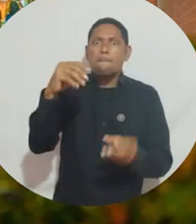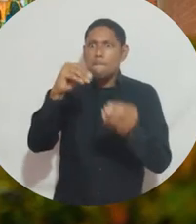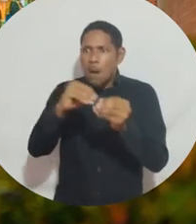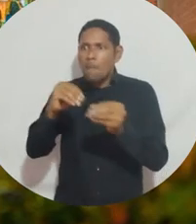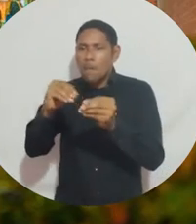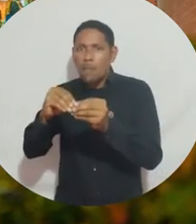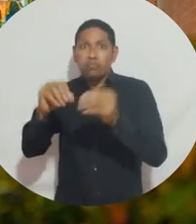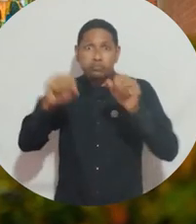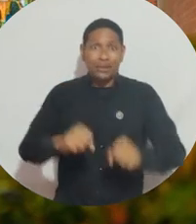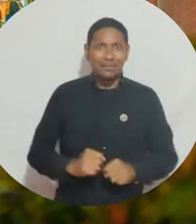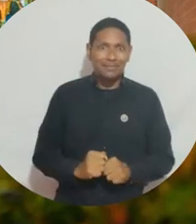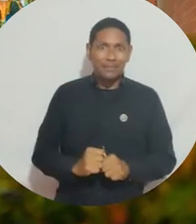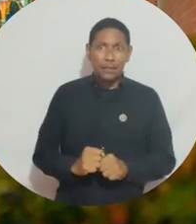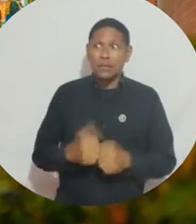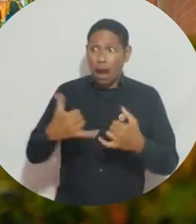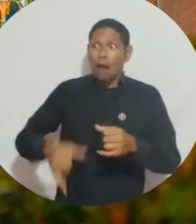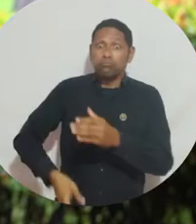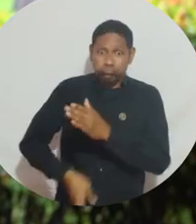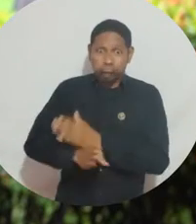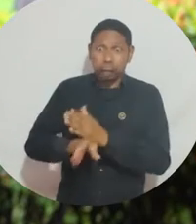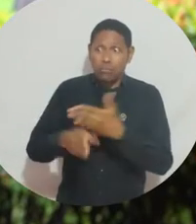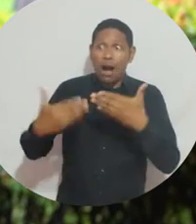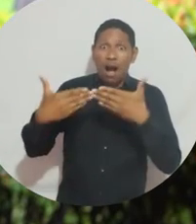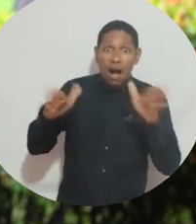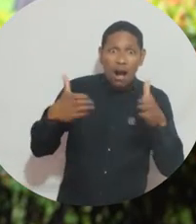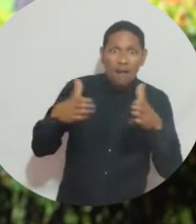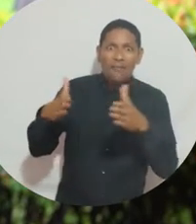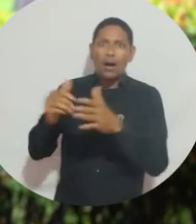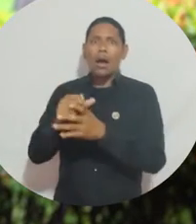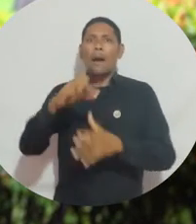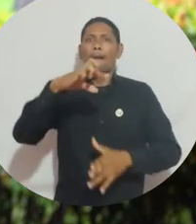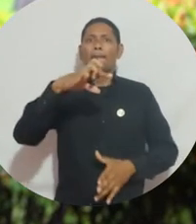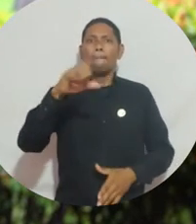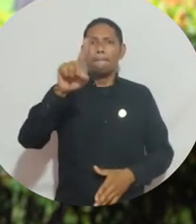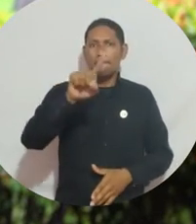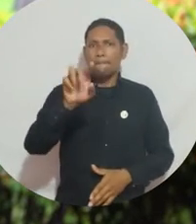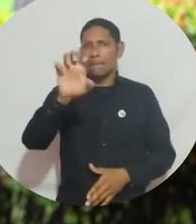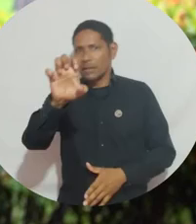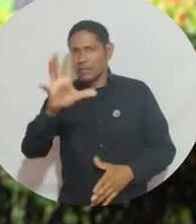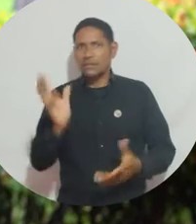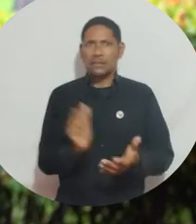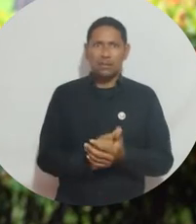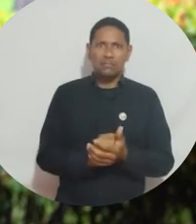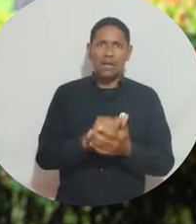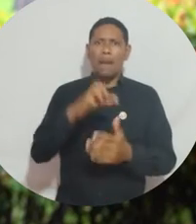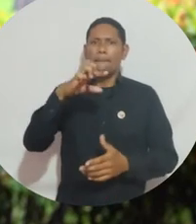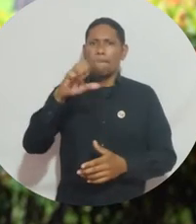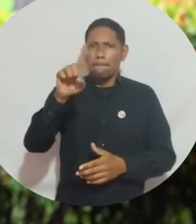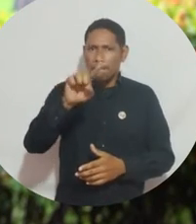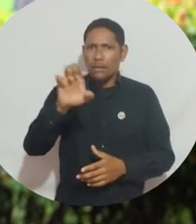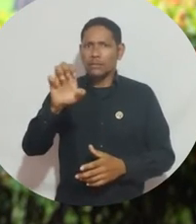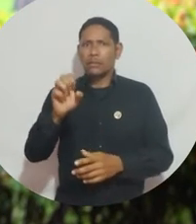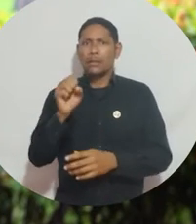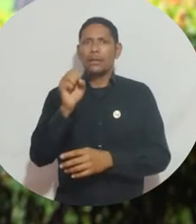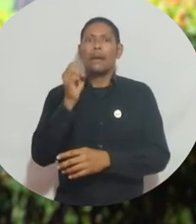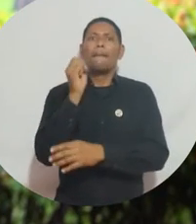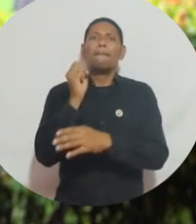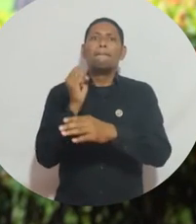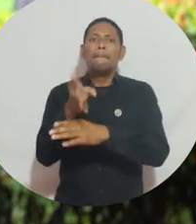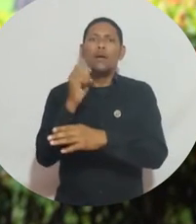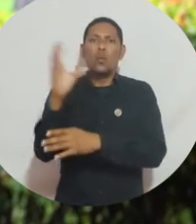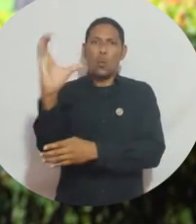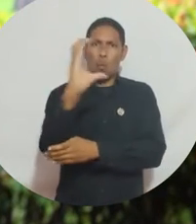vinculando a esta campaña solidaria. Todos nuestros canales siguen abiertos, nuestros PC, principalmente en PC,